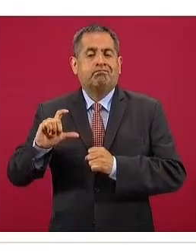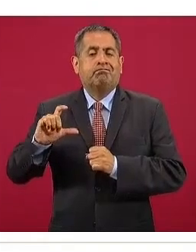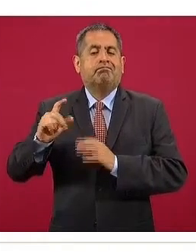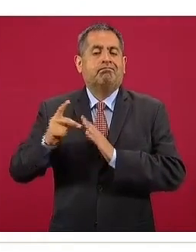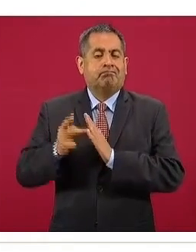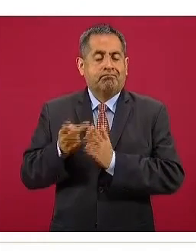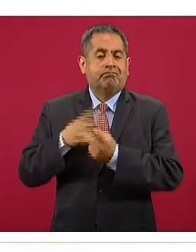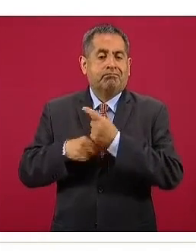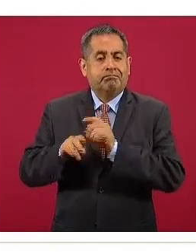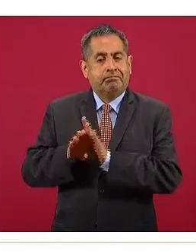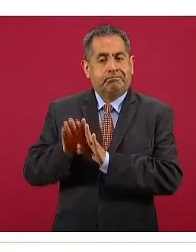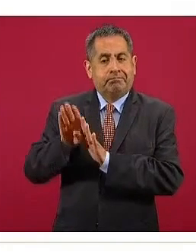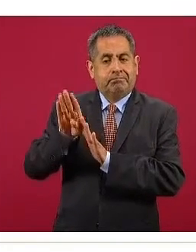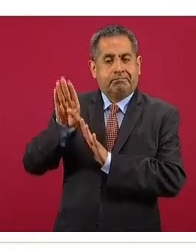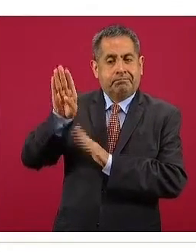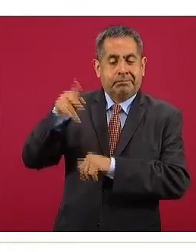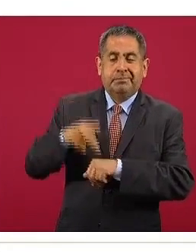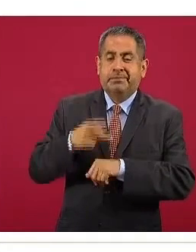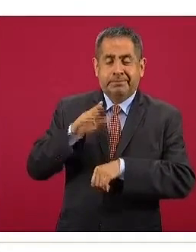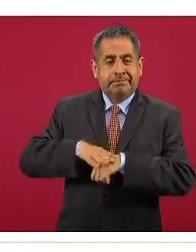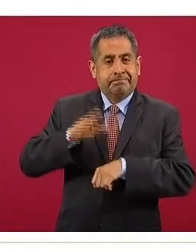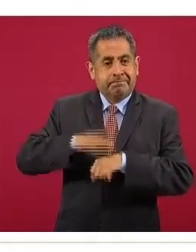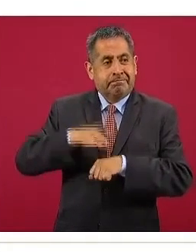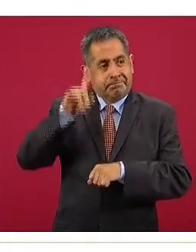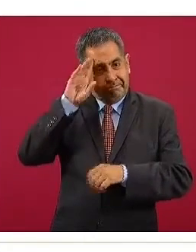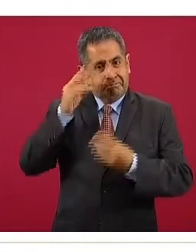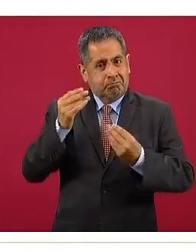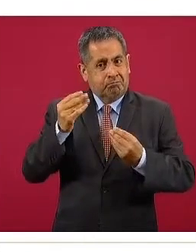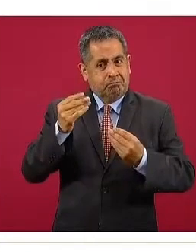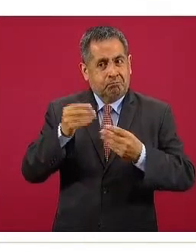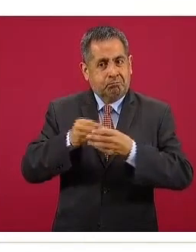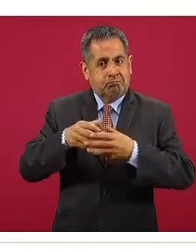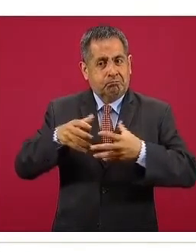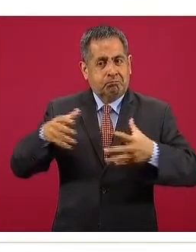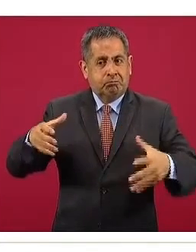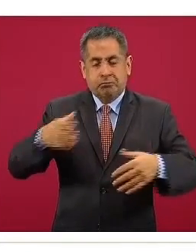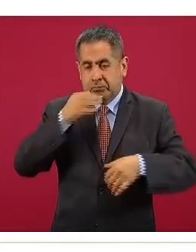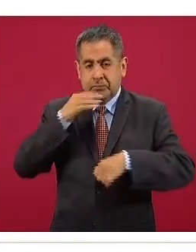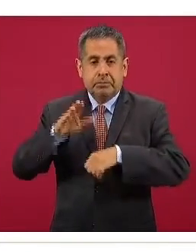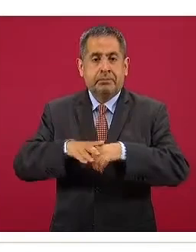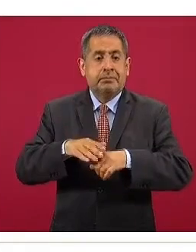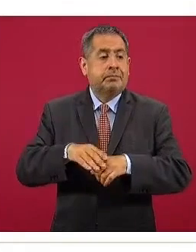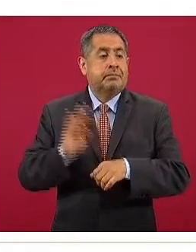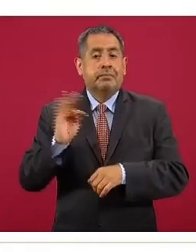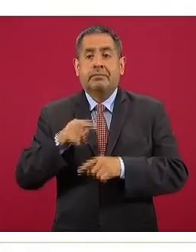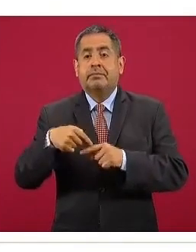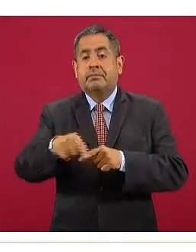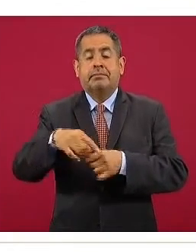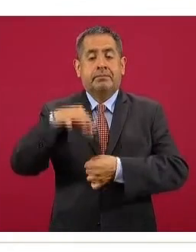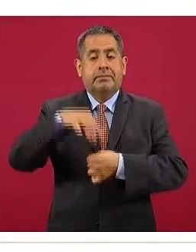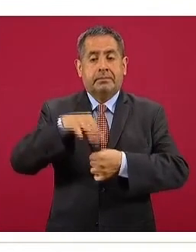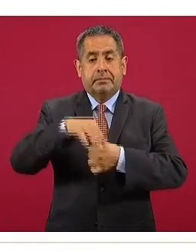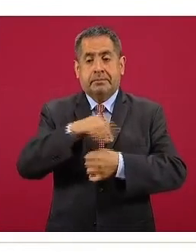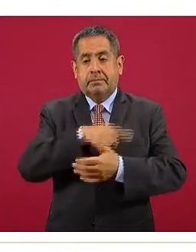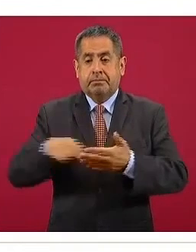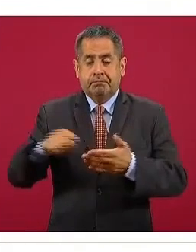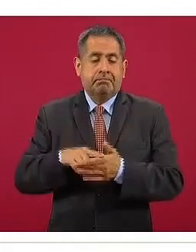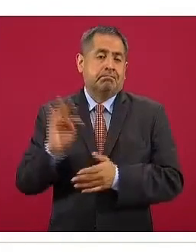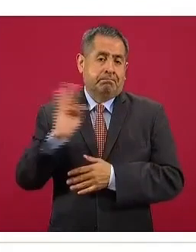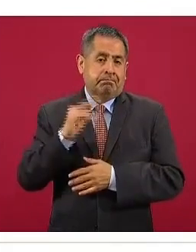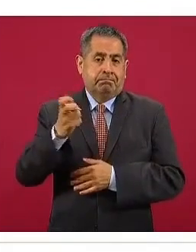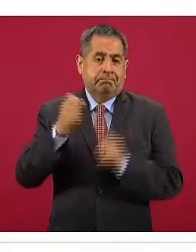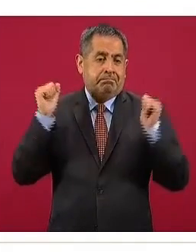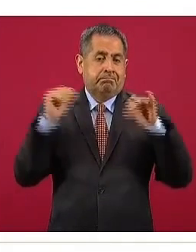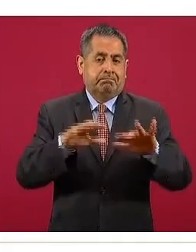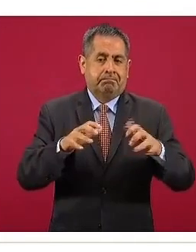fase de ascenso. Hoy vemos en algunas noticias que se invoca el fenómeno electoral, el proceso electoral como un causante de esto,